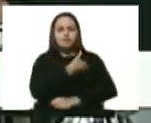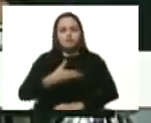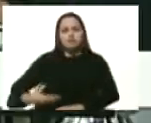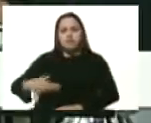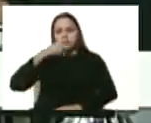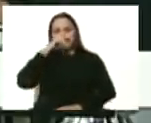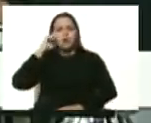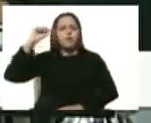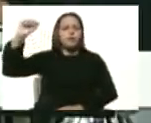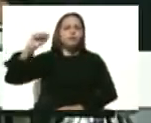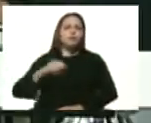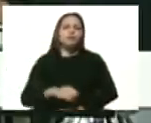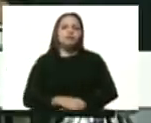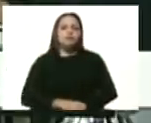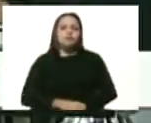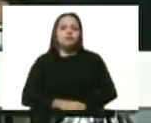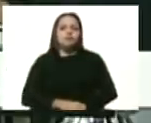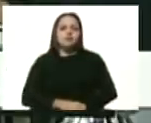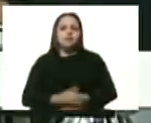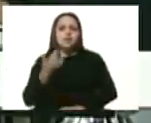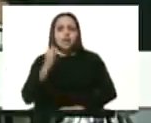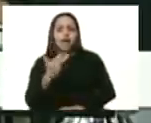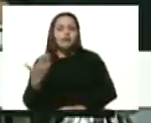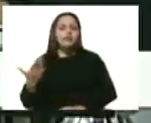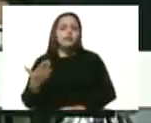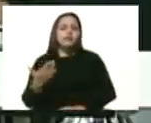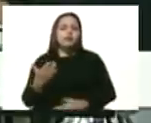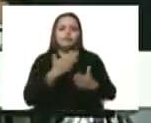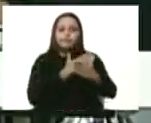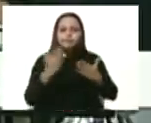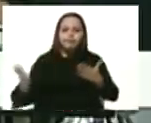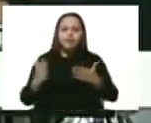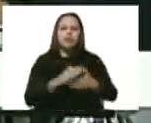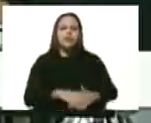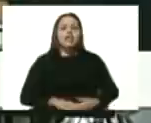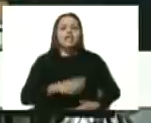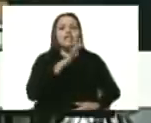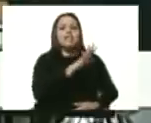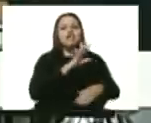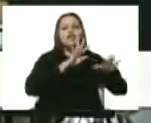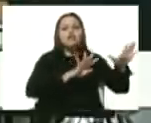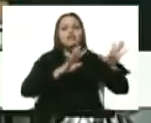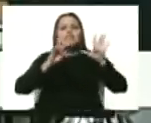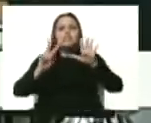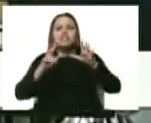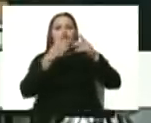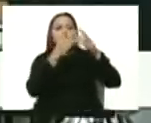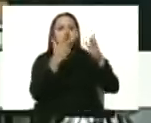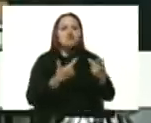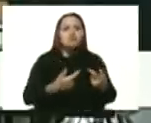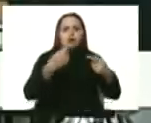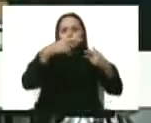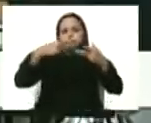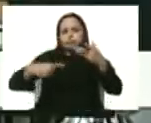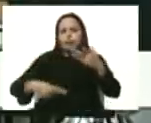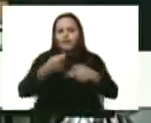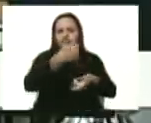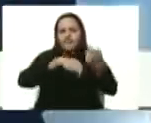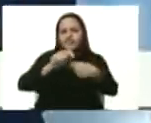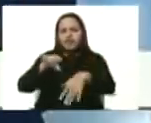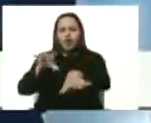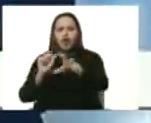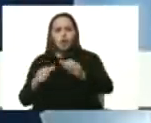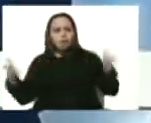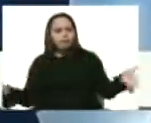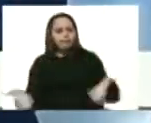de Venezuela, Nicolás Maduro, donde se eliminan las exoneraciones en 597 códigos. Esto dirigido a impulsar la producción nacional.